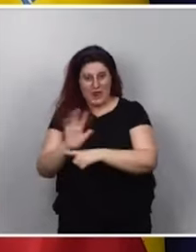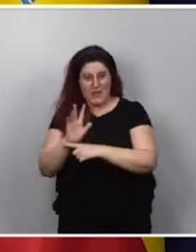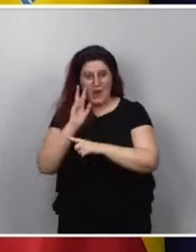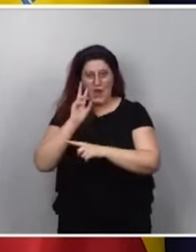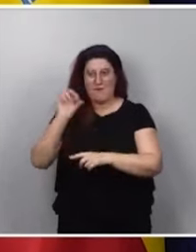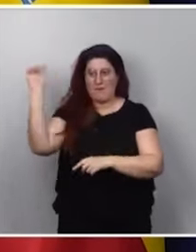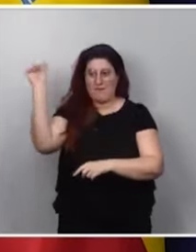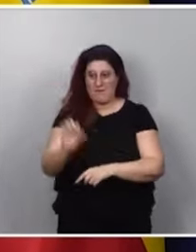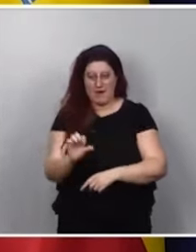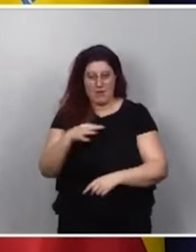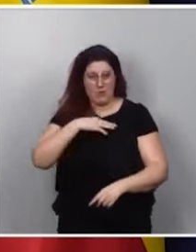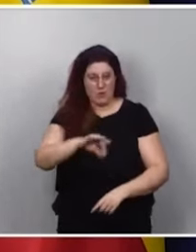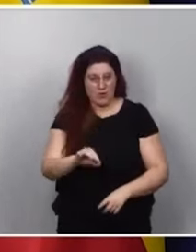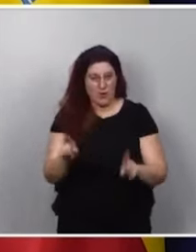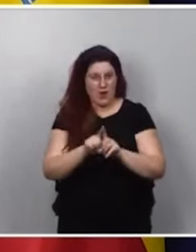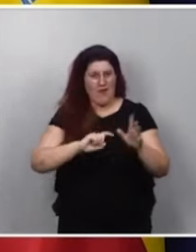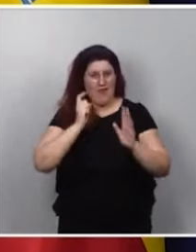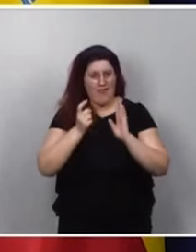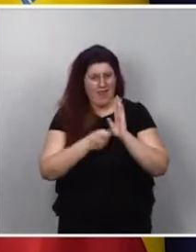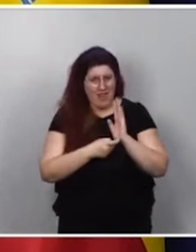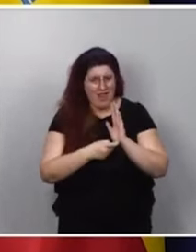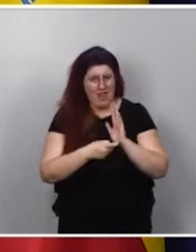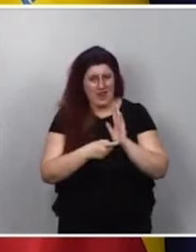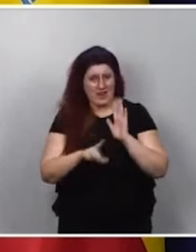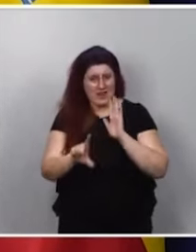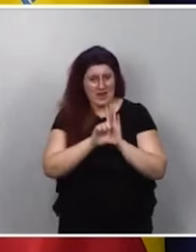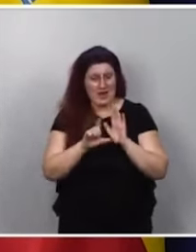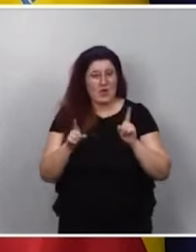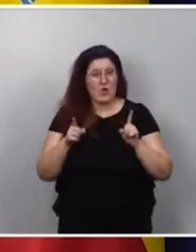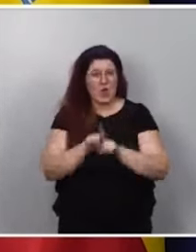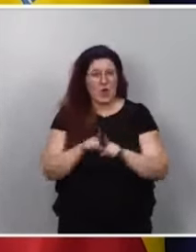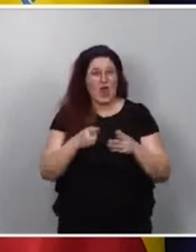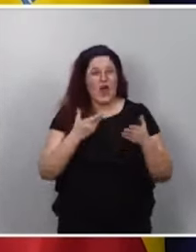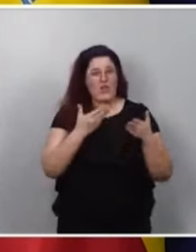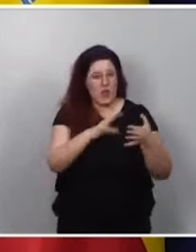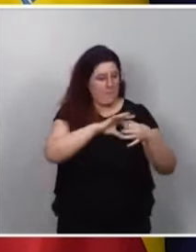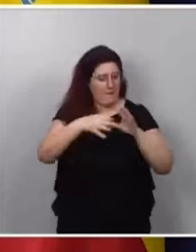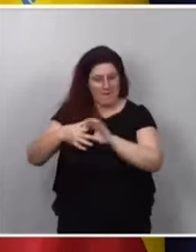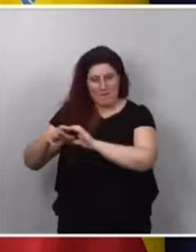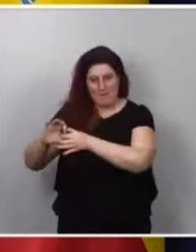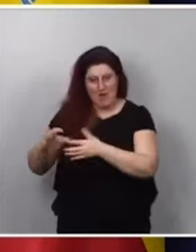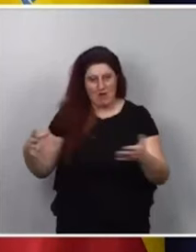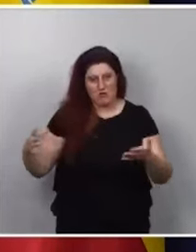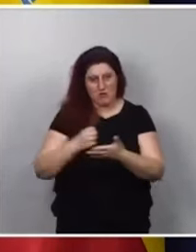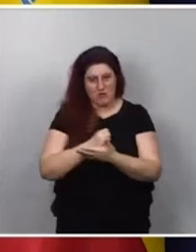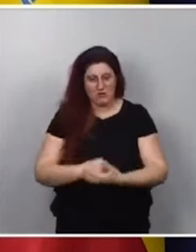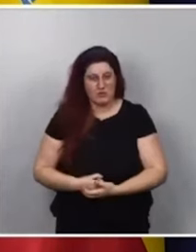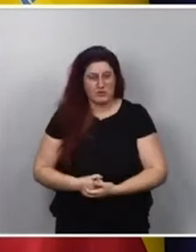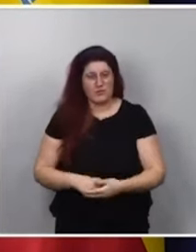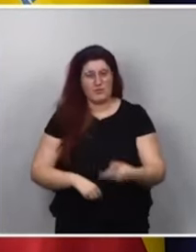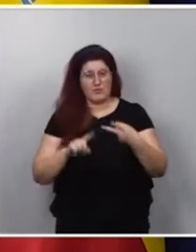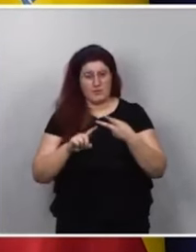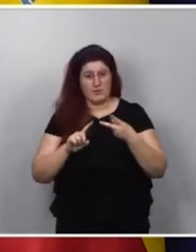una ley integral destinada a apoyar y ayudar al conjunto de la cadena de valor. En segundo lugar, esta es una ley también